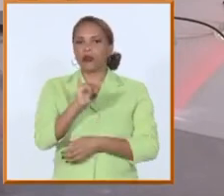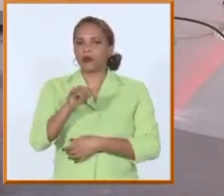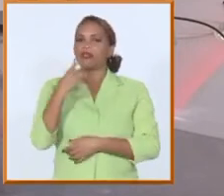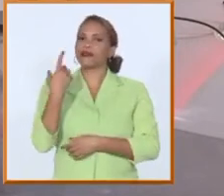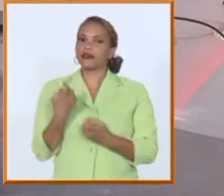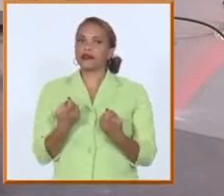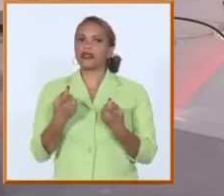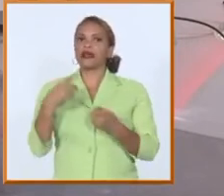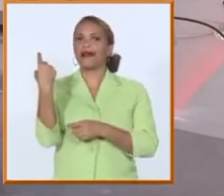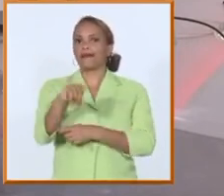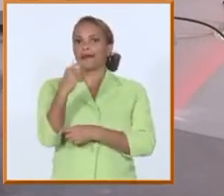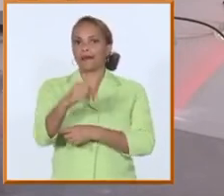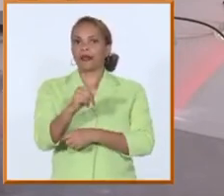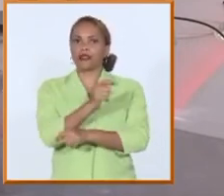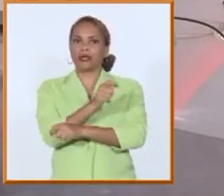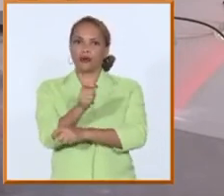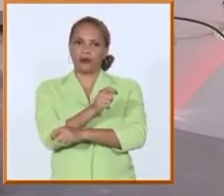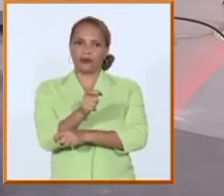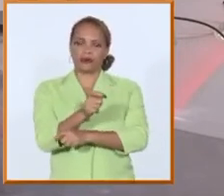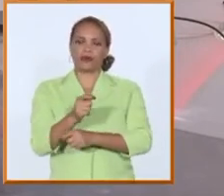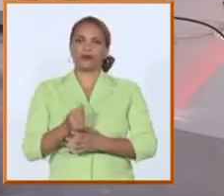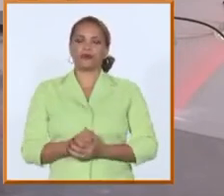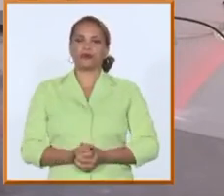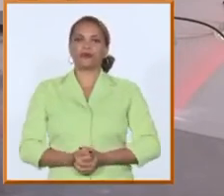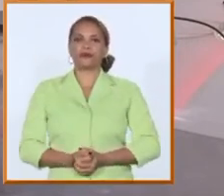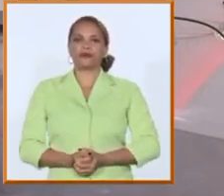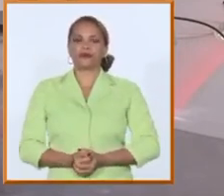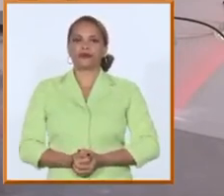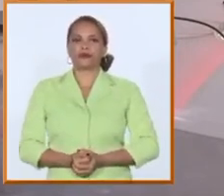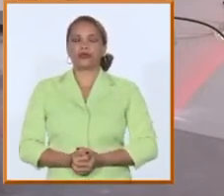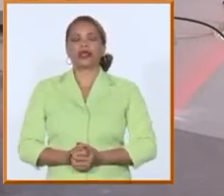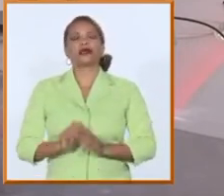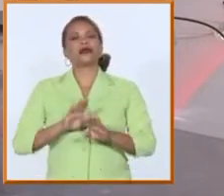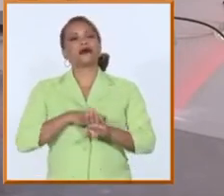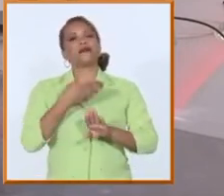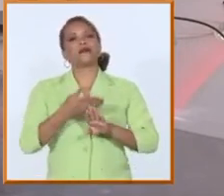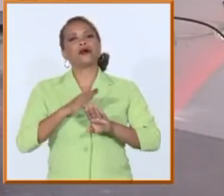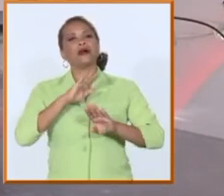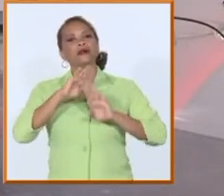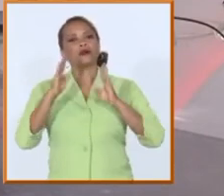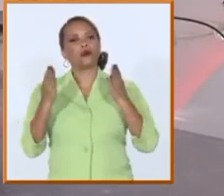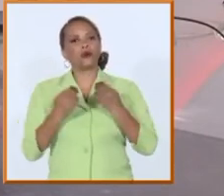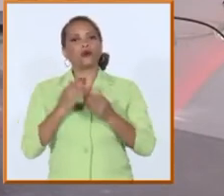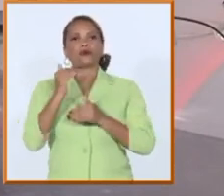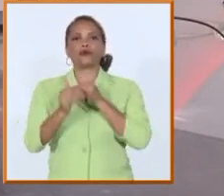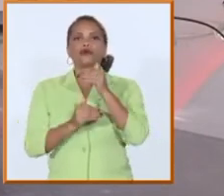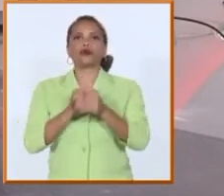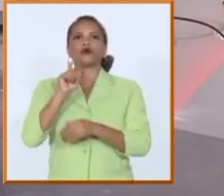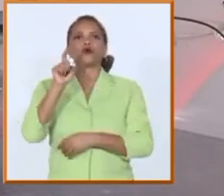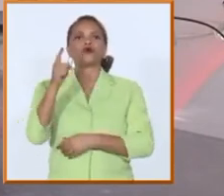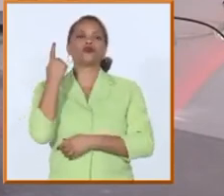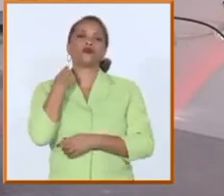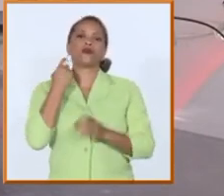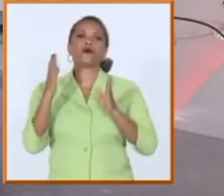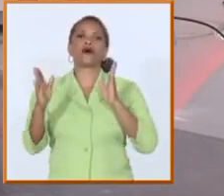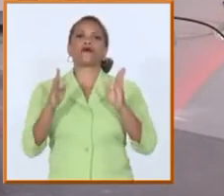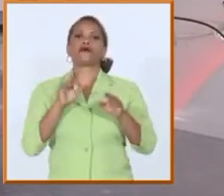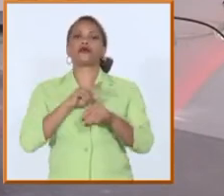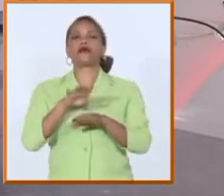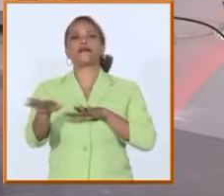y todo el proceso además que después se transformó en que el último año de preparación también